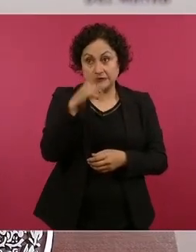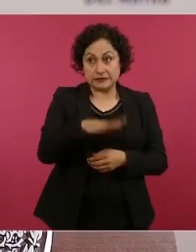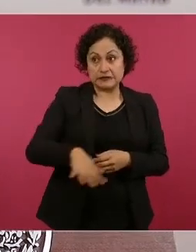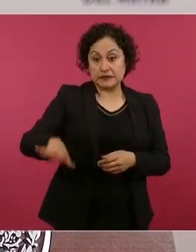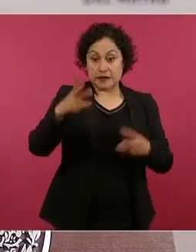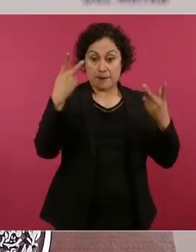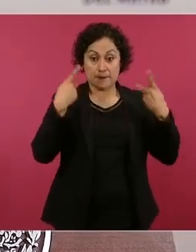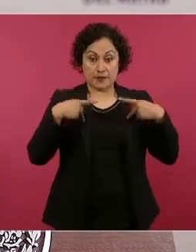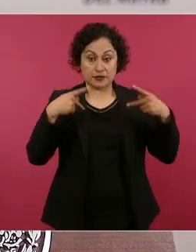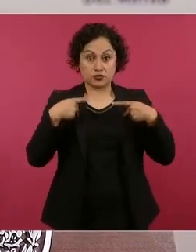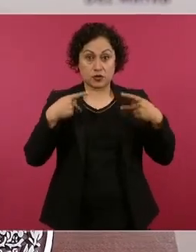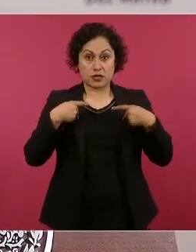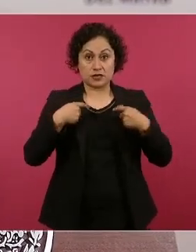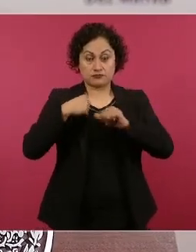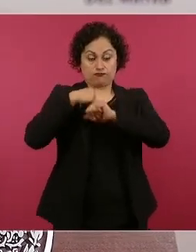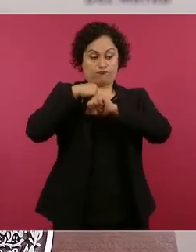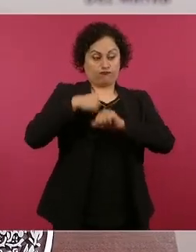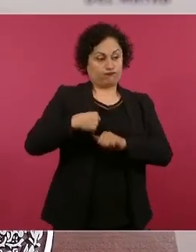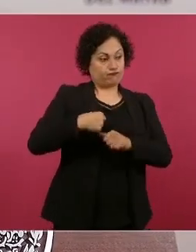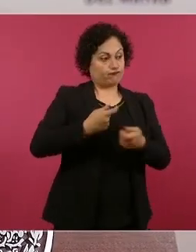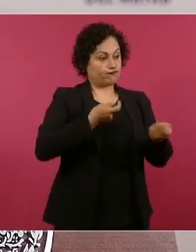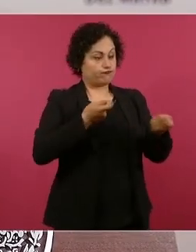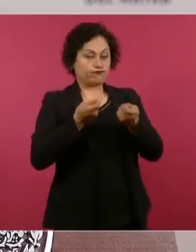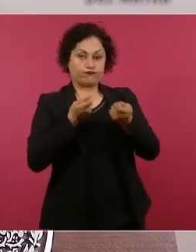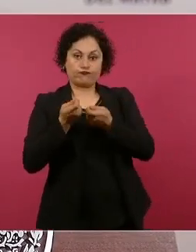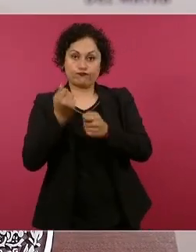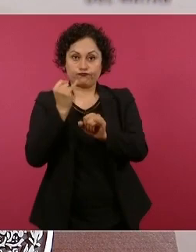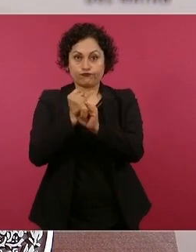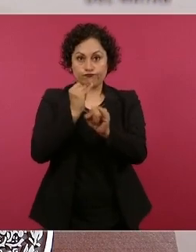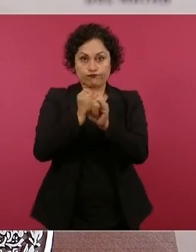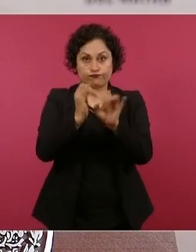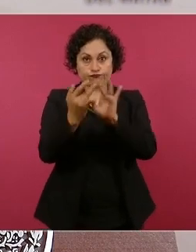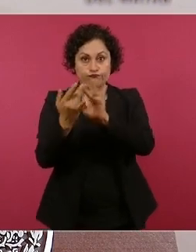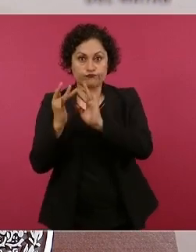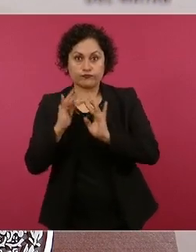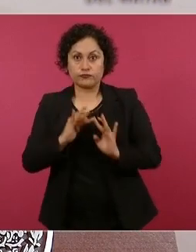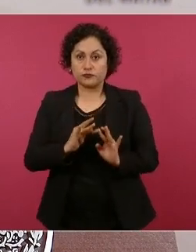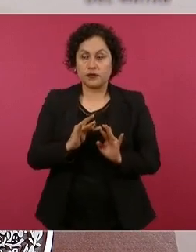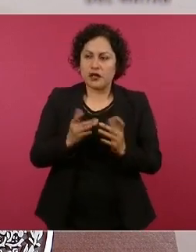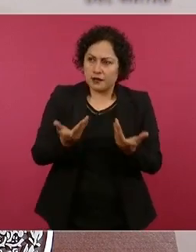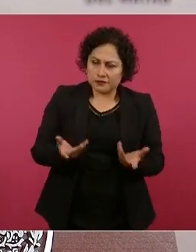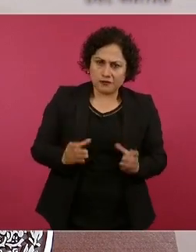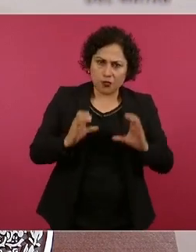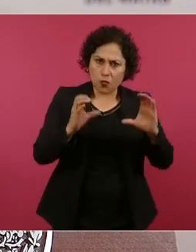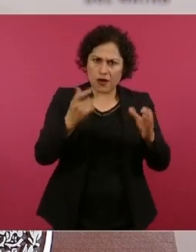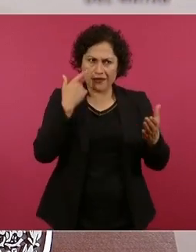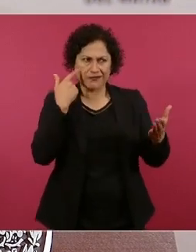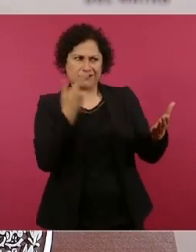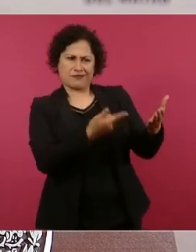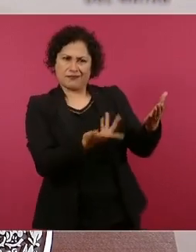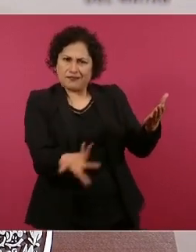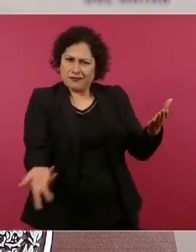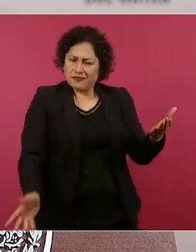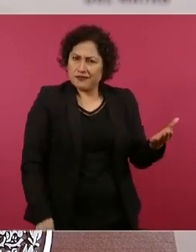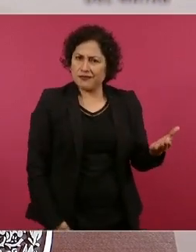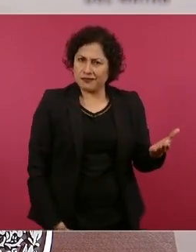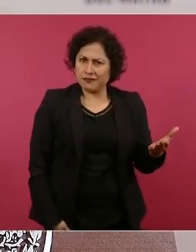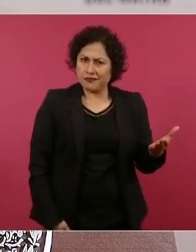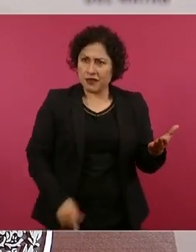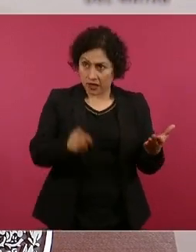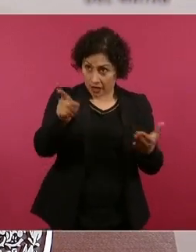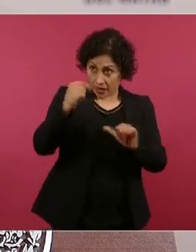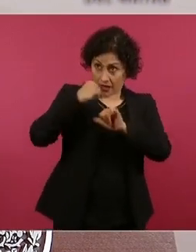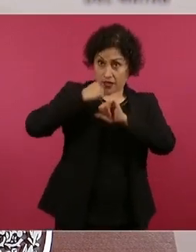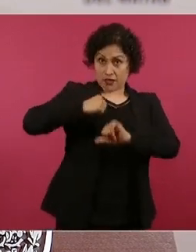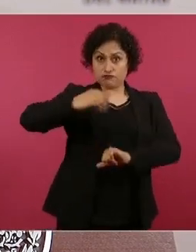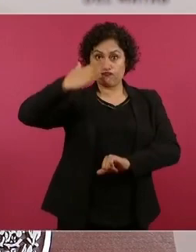más control, porque no creo que no puedan detectarlo.